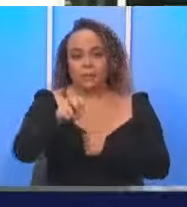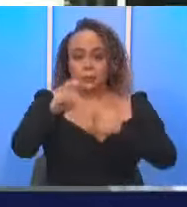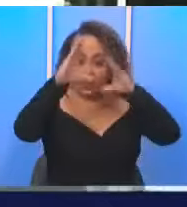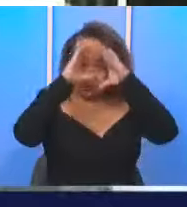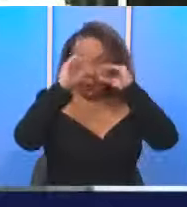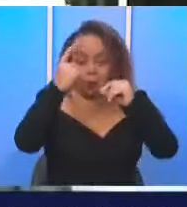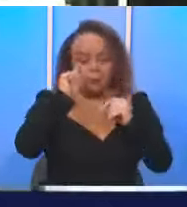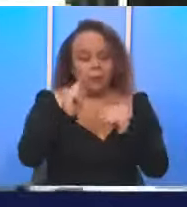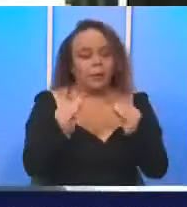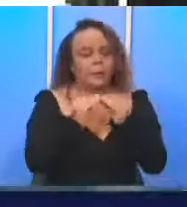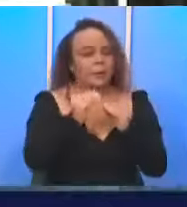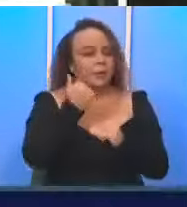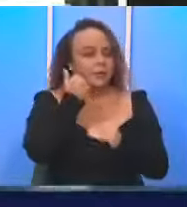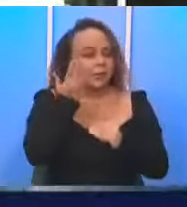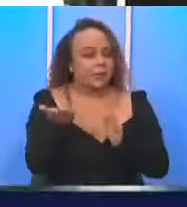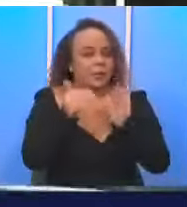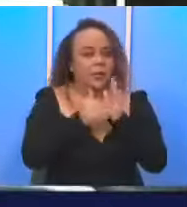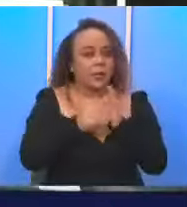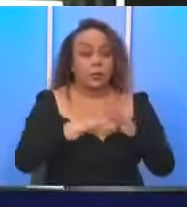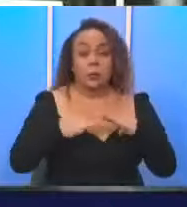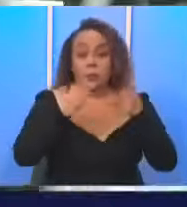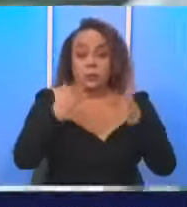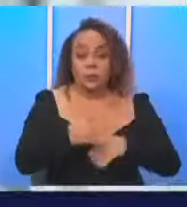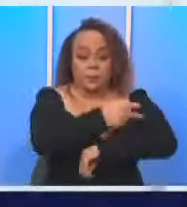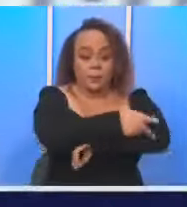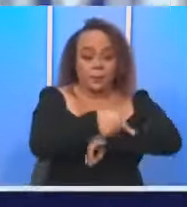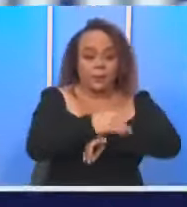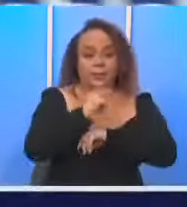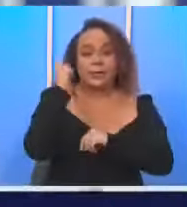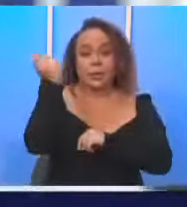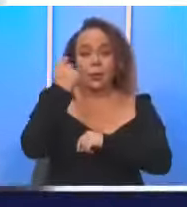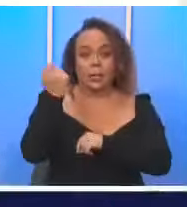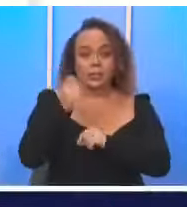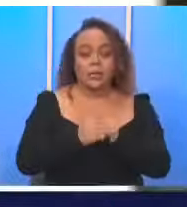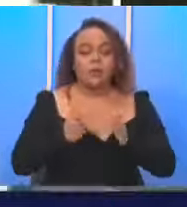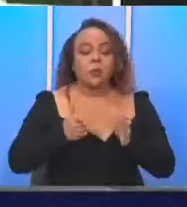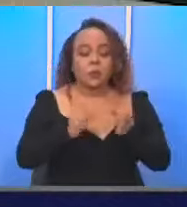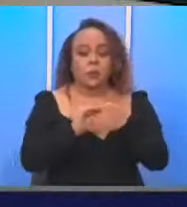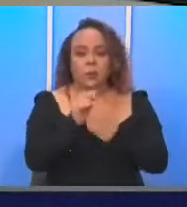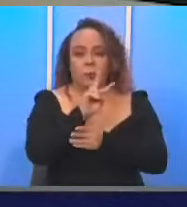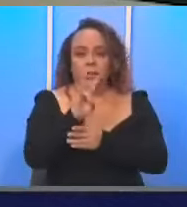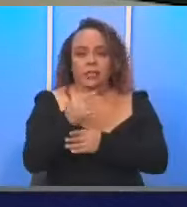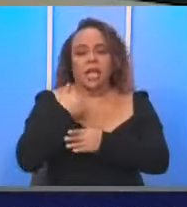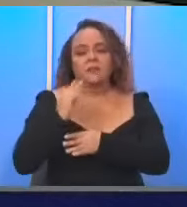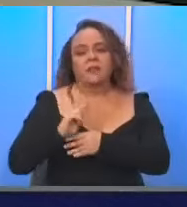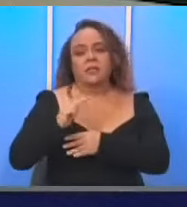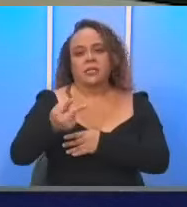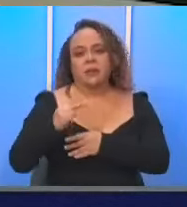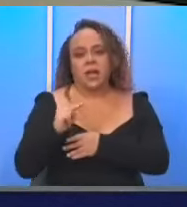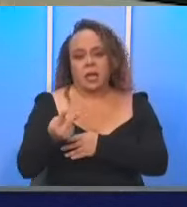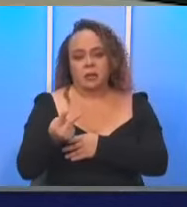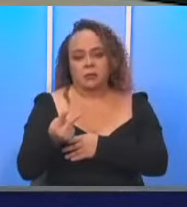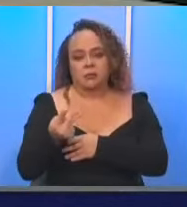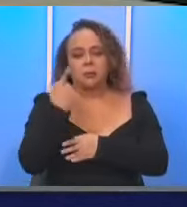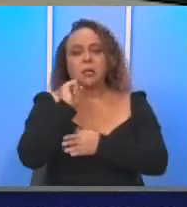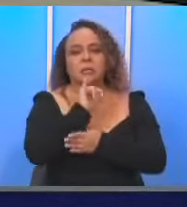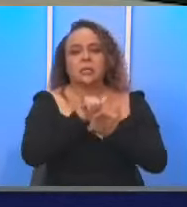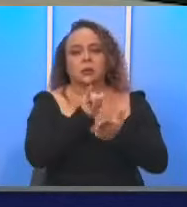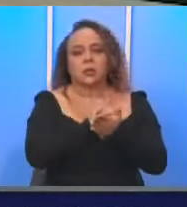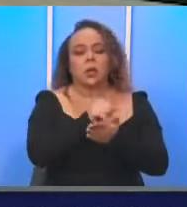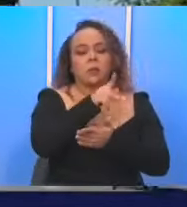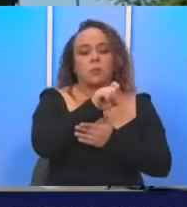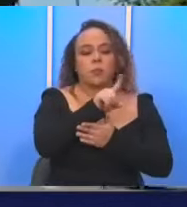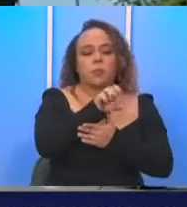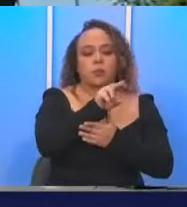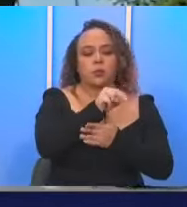informó que para facilitar el regreso de los vacacionistas de Punta Arenas y Guanacaste, en la ruta 27 habrá reversibilidad en sentido hacia San José entre